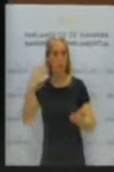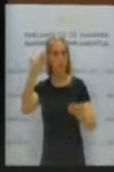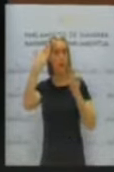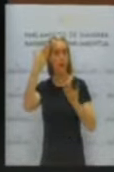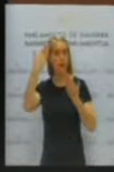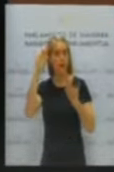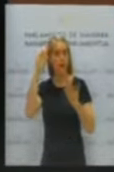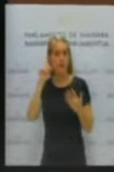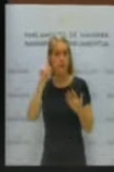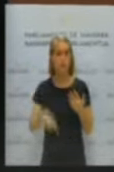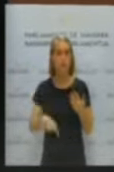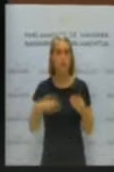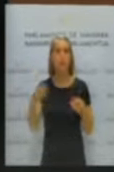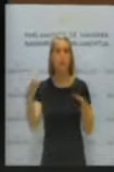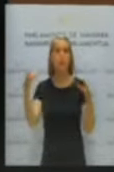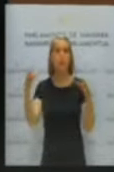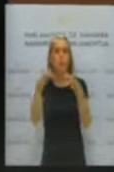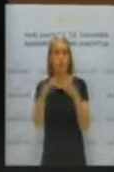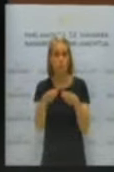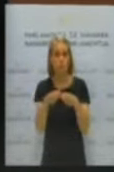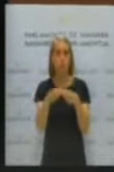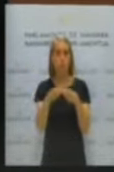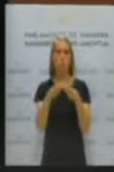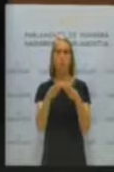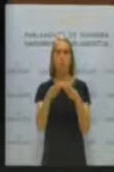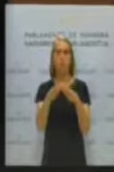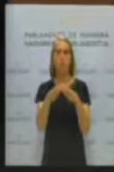del partido al que dio origen.